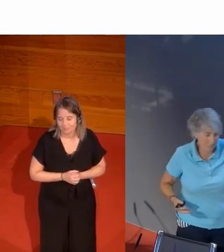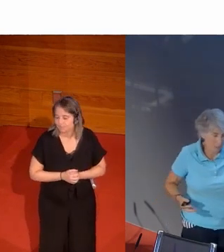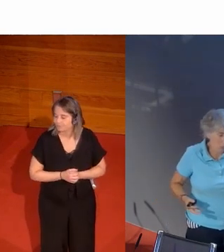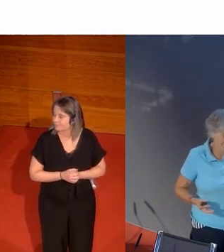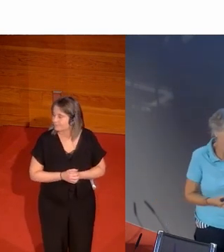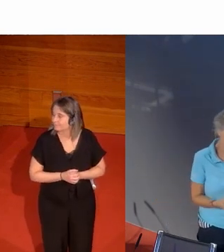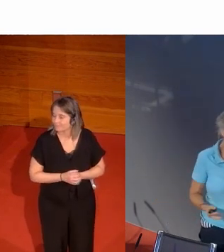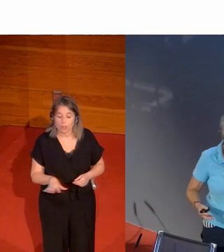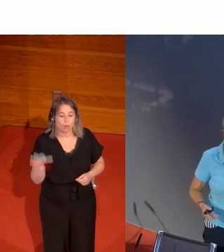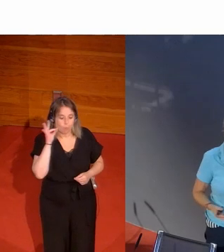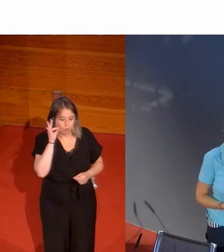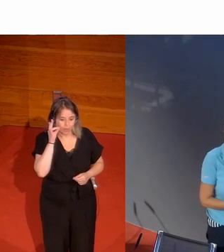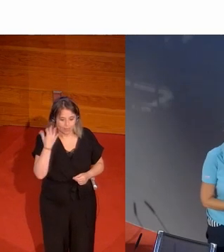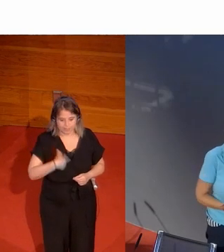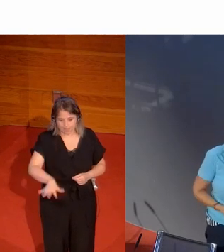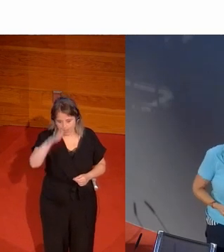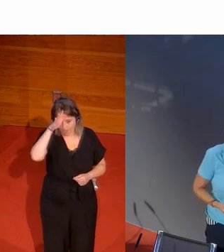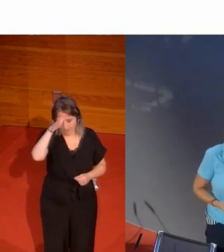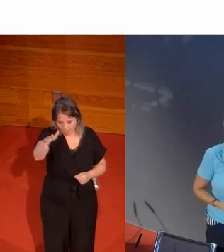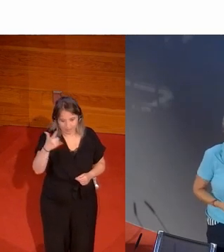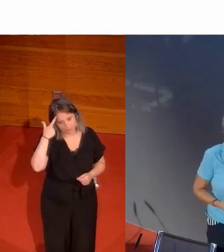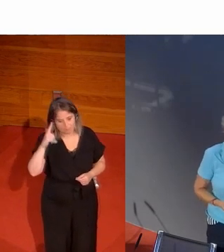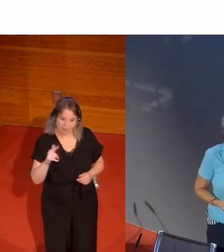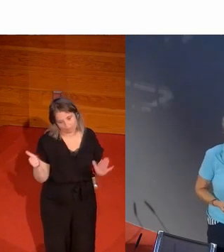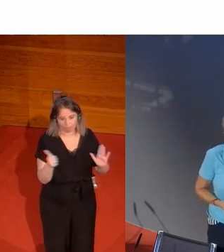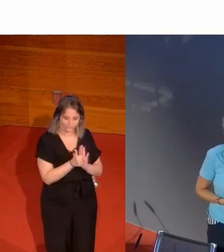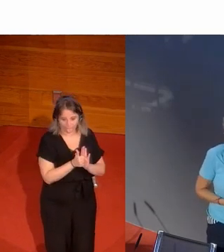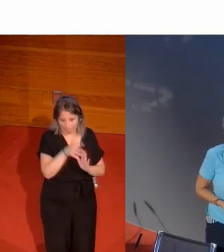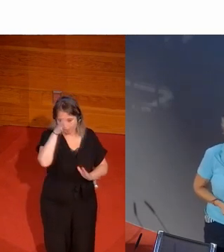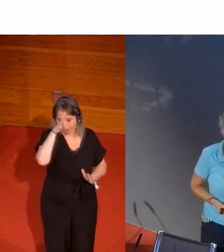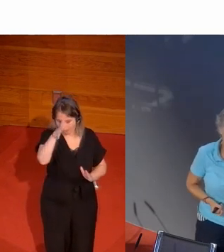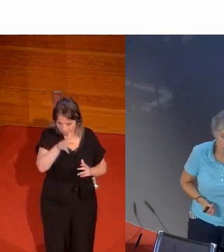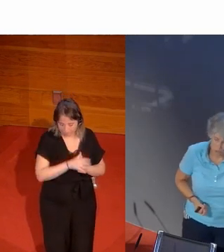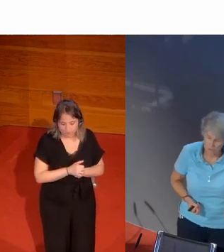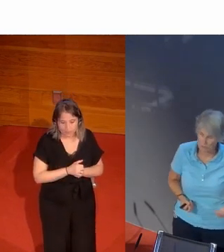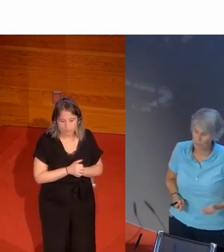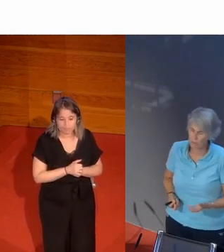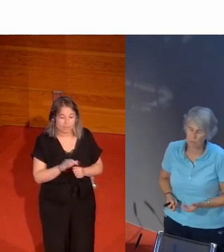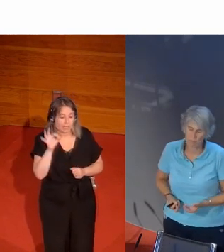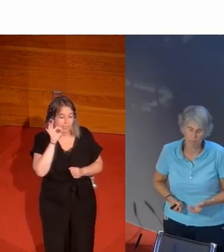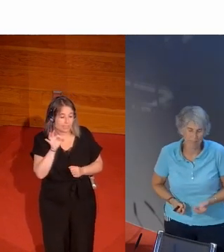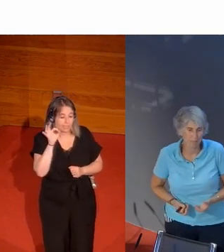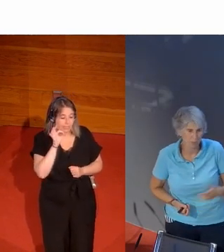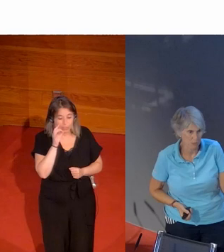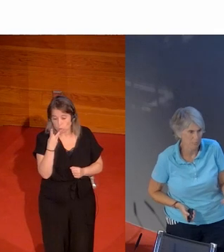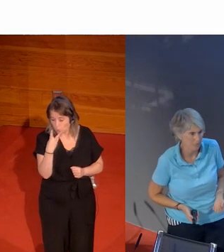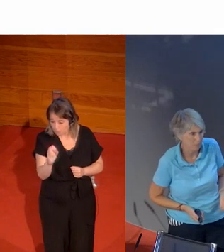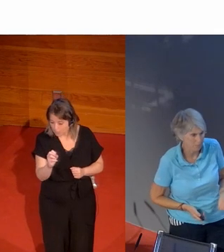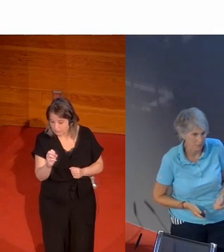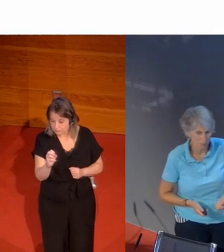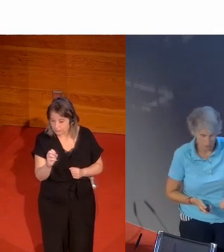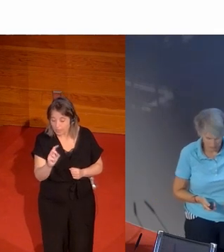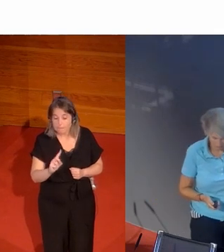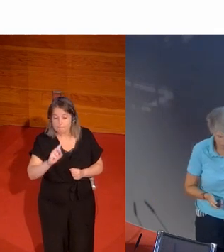Lo que pasa es que las mujeres se hartan de ser las comparsas de los maridos y llega un momento en que a primeros del siglo XX, después de